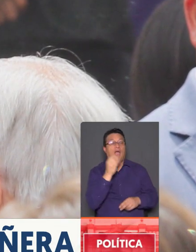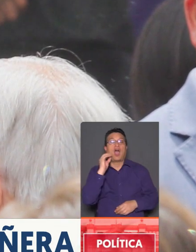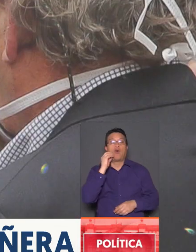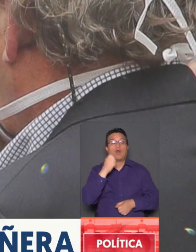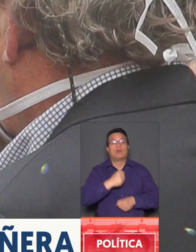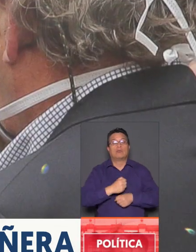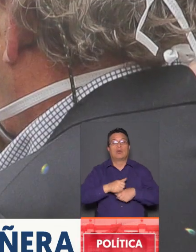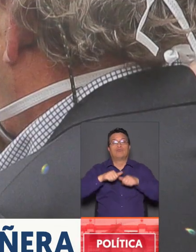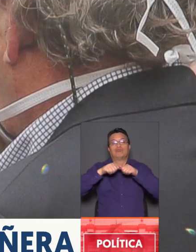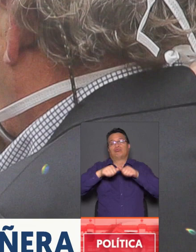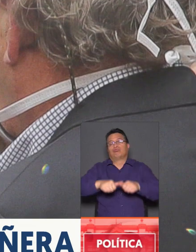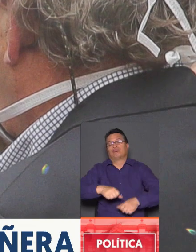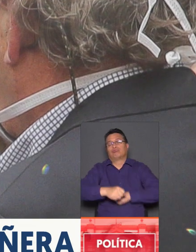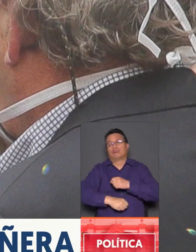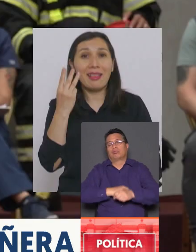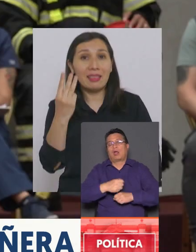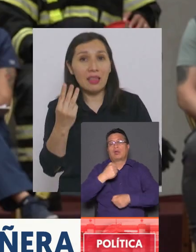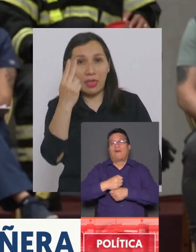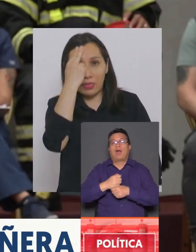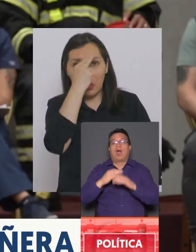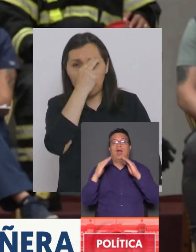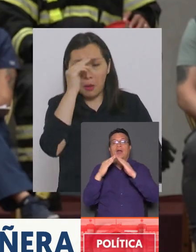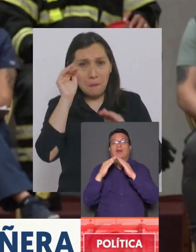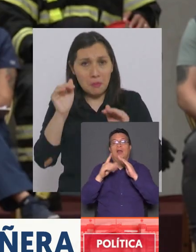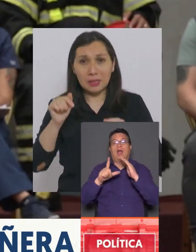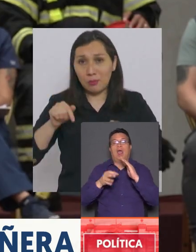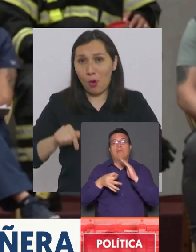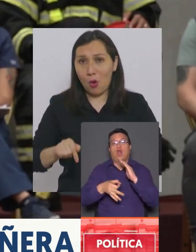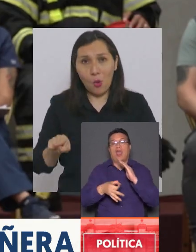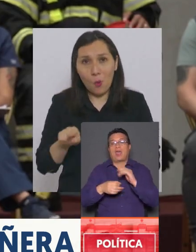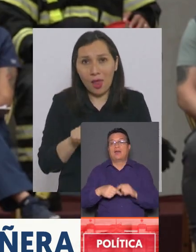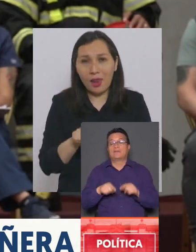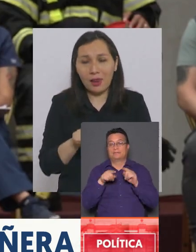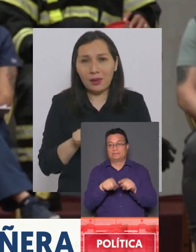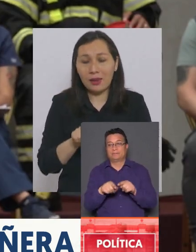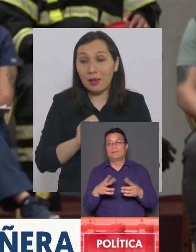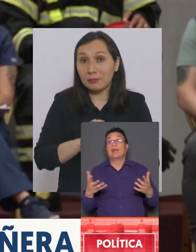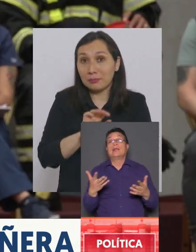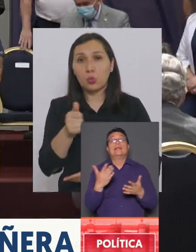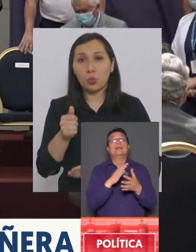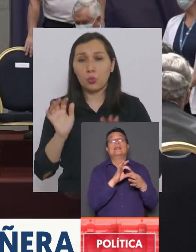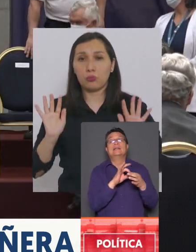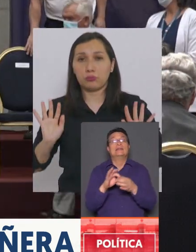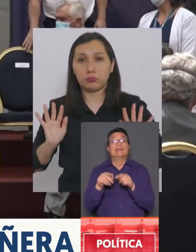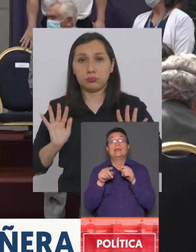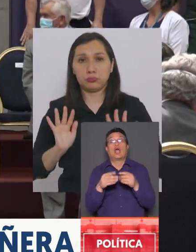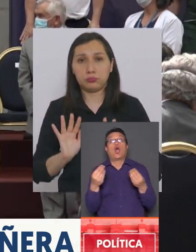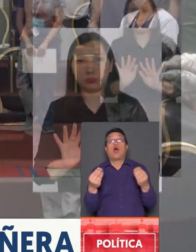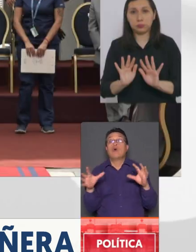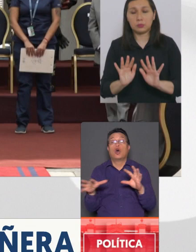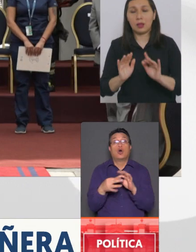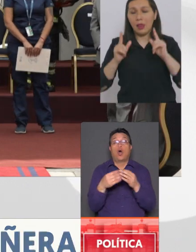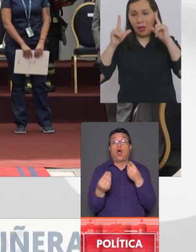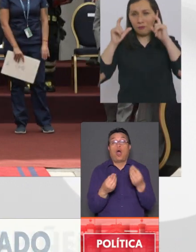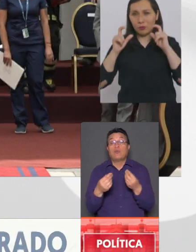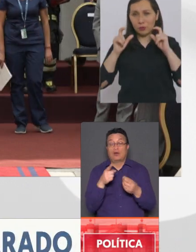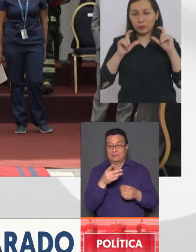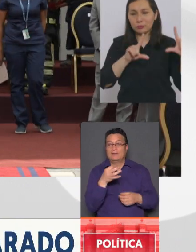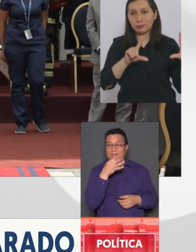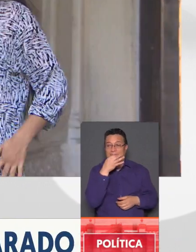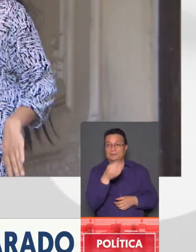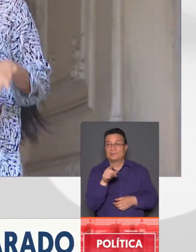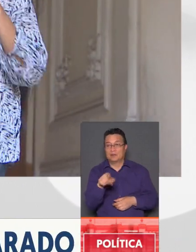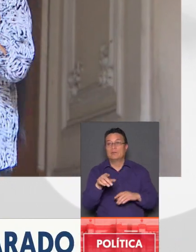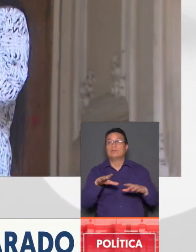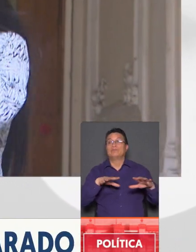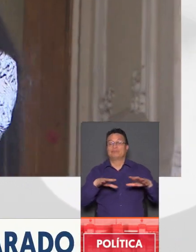era un funcionario de mucho tiempo en el Palacio Presidencial. ¿Qué tiene que ver todo esto o cómo se relaciona? Es lo que decíamos, es un fenómeno